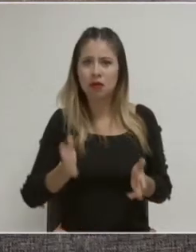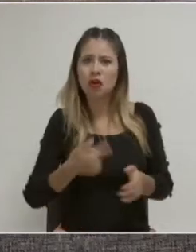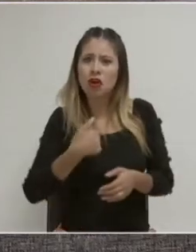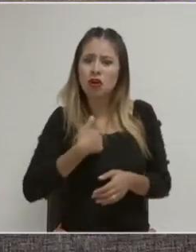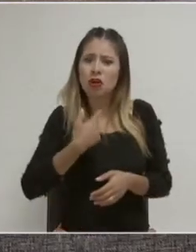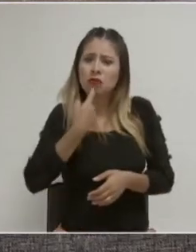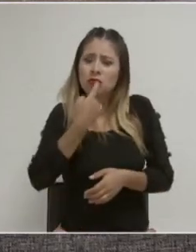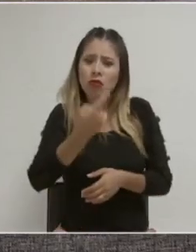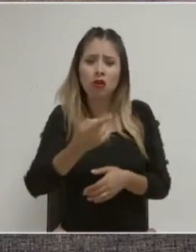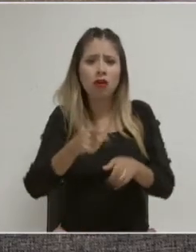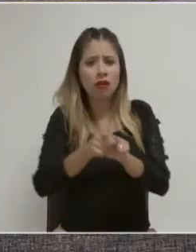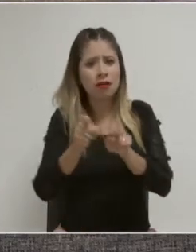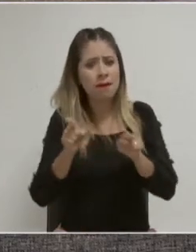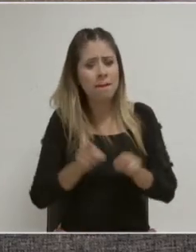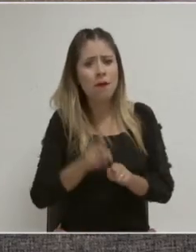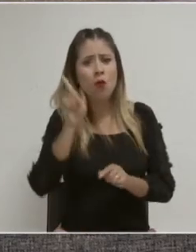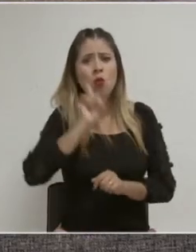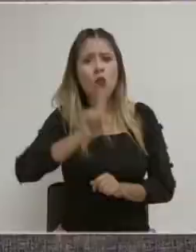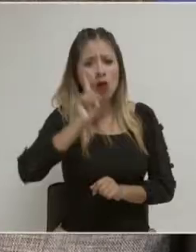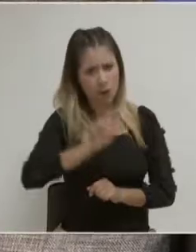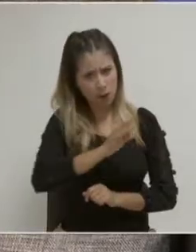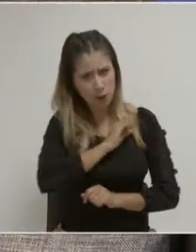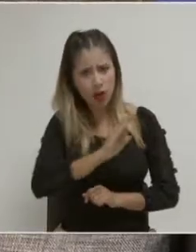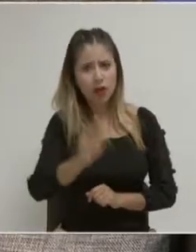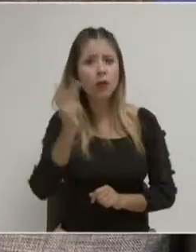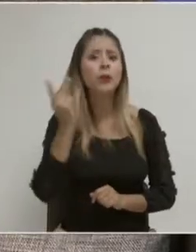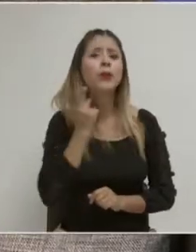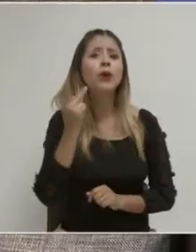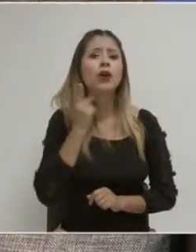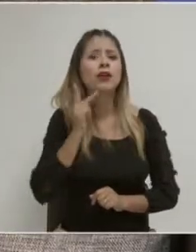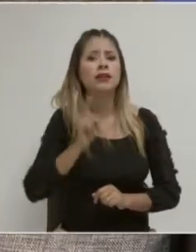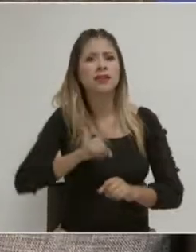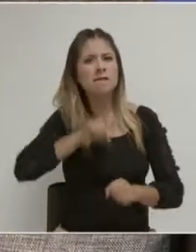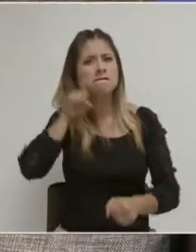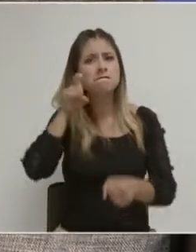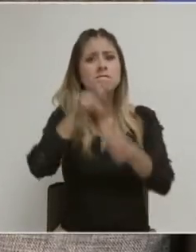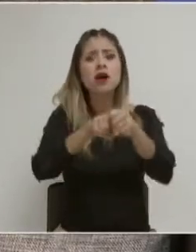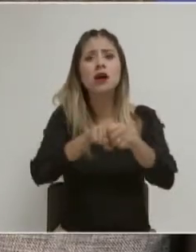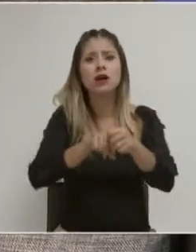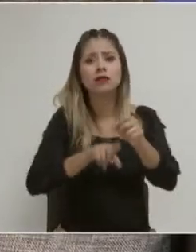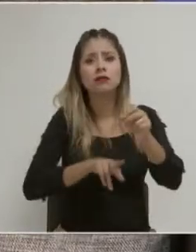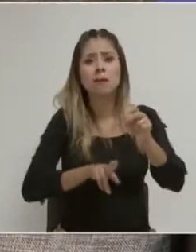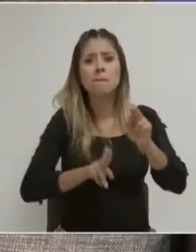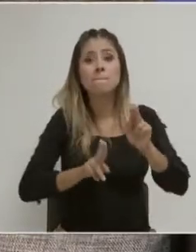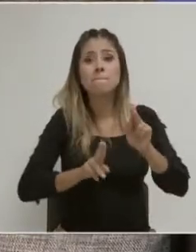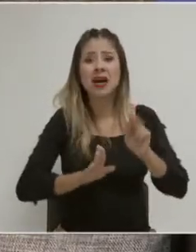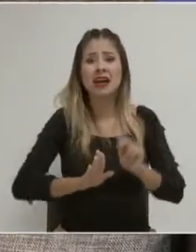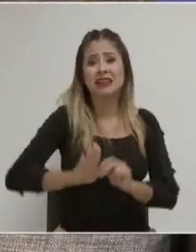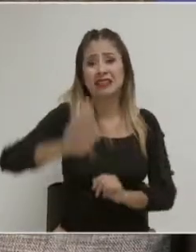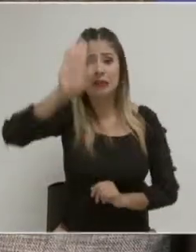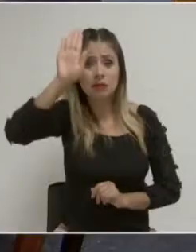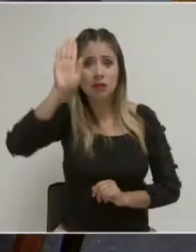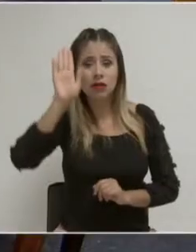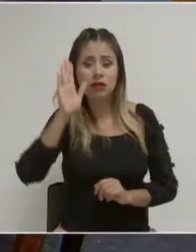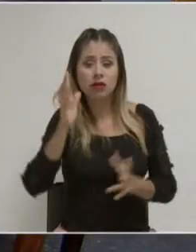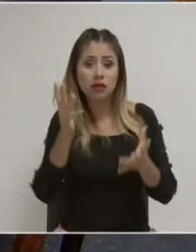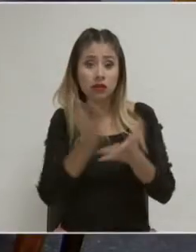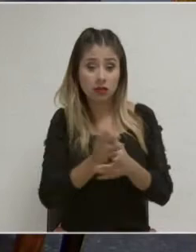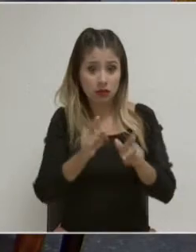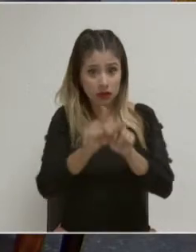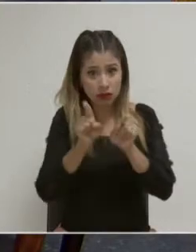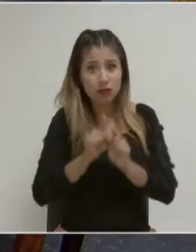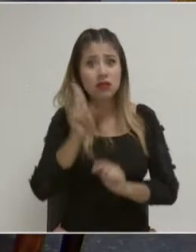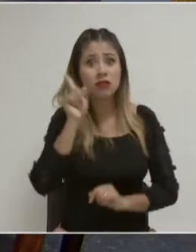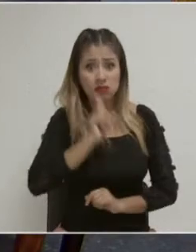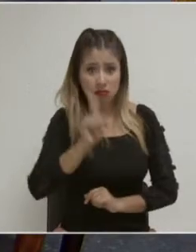está la participación política. Está precisamente el juego que ella tiene que hacer dentro de la función pública, donde las